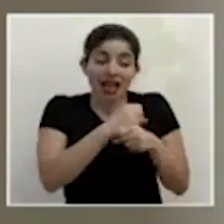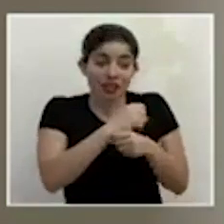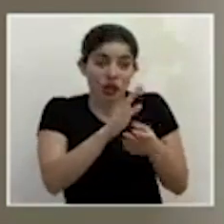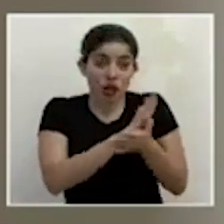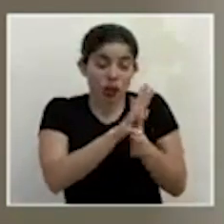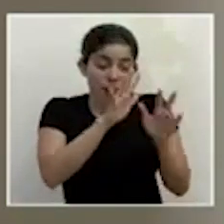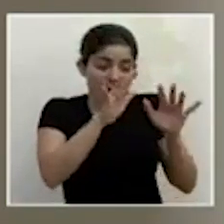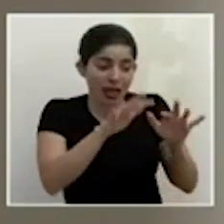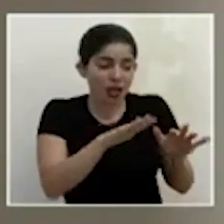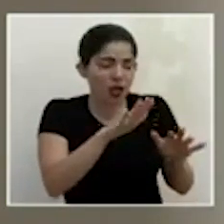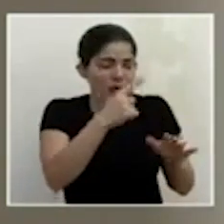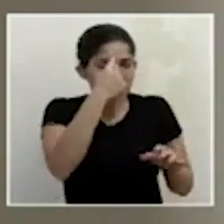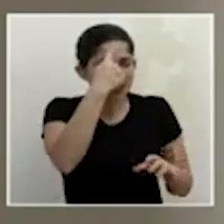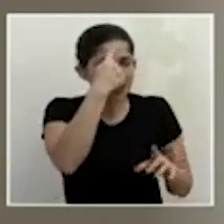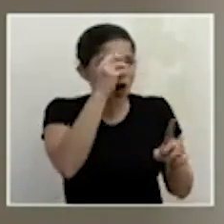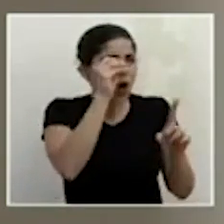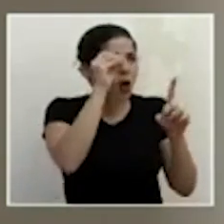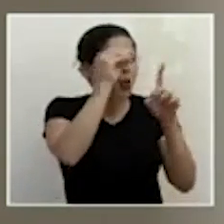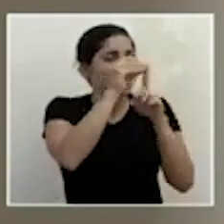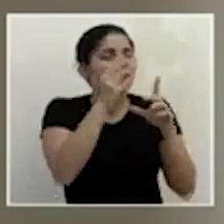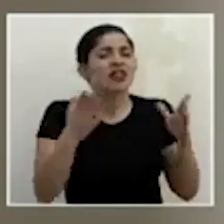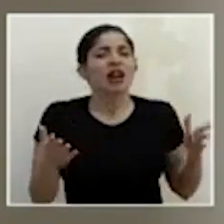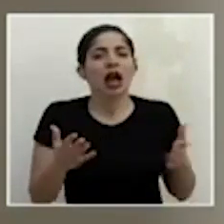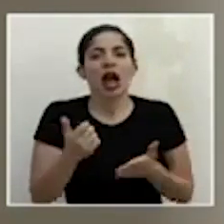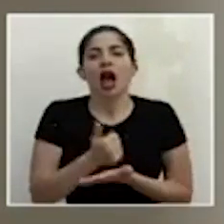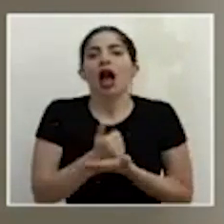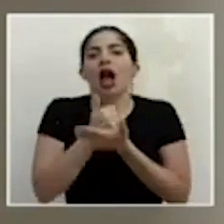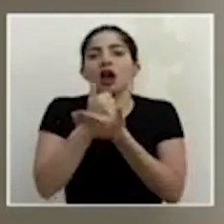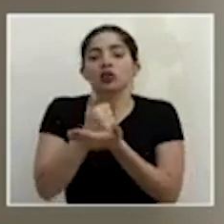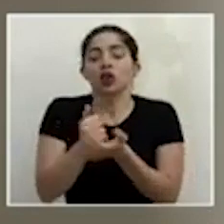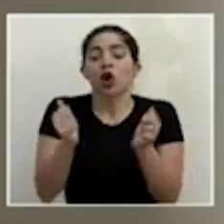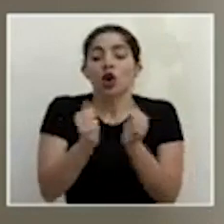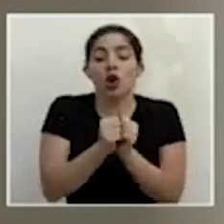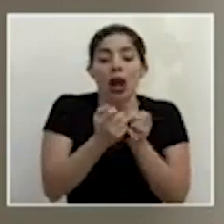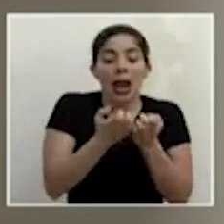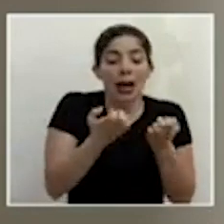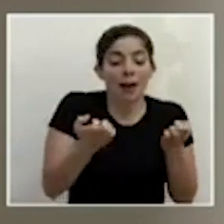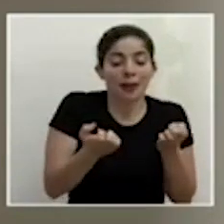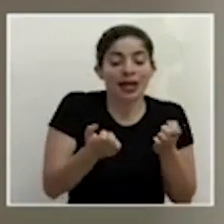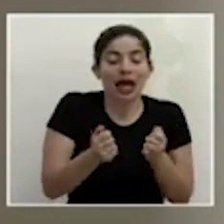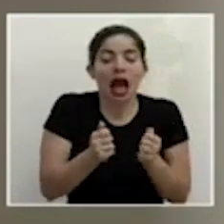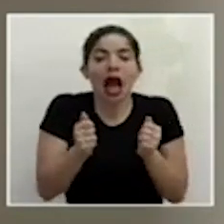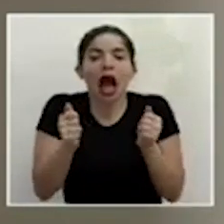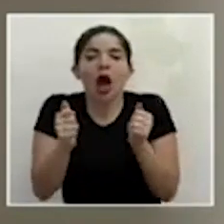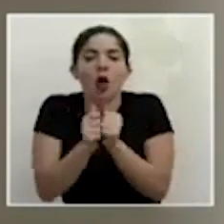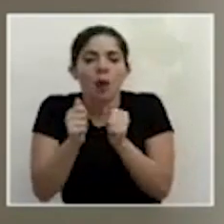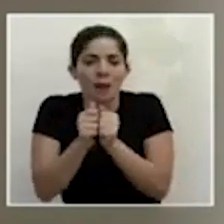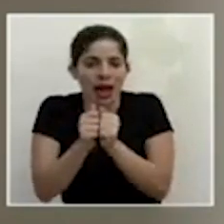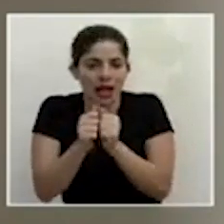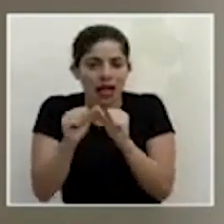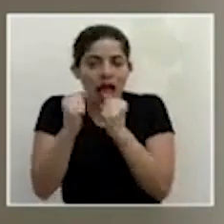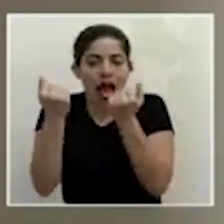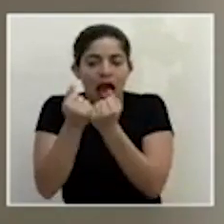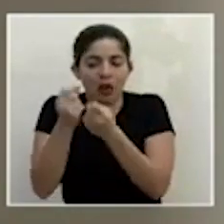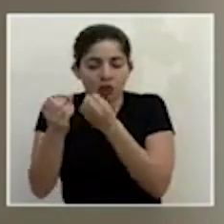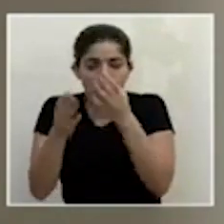el gran objetivo que nos pusimos fue ayudemos a través de una herramienta que acompaña a los sectores productivos que de verdad quieren hacer las cosas